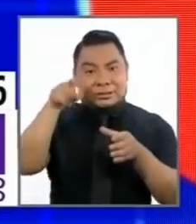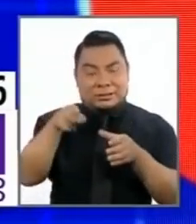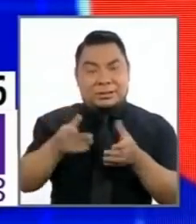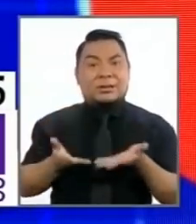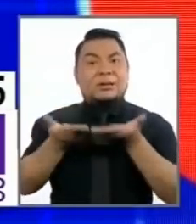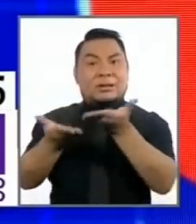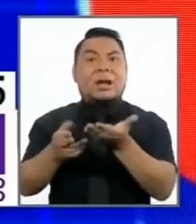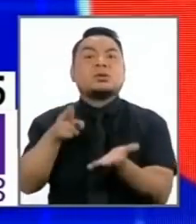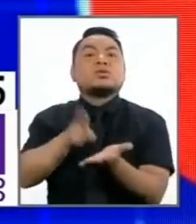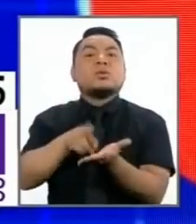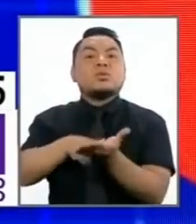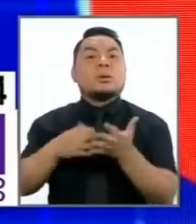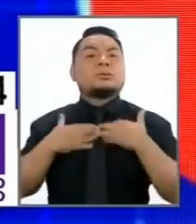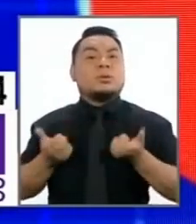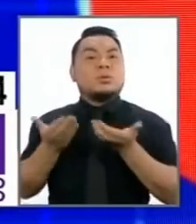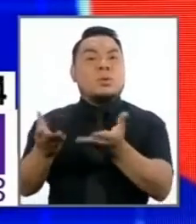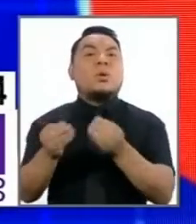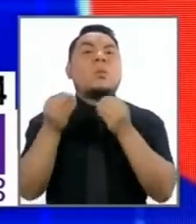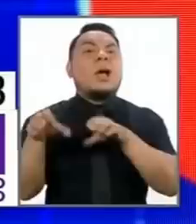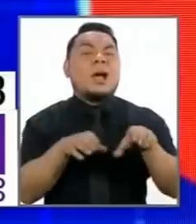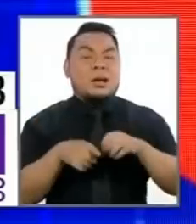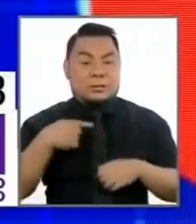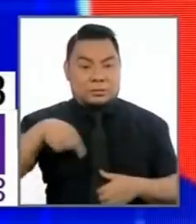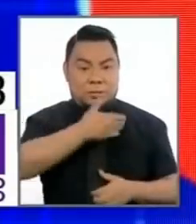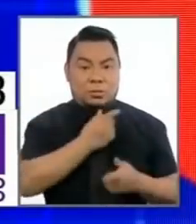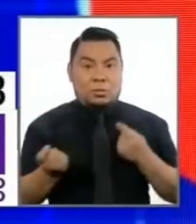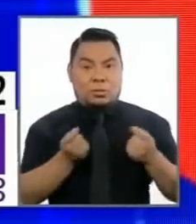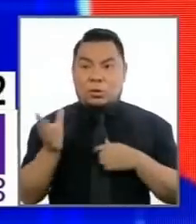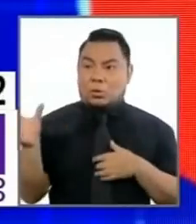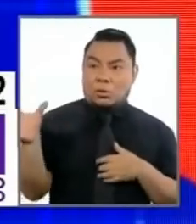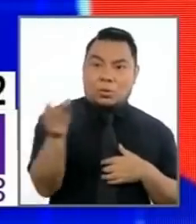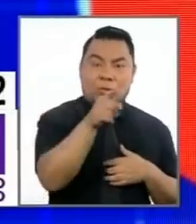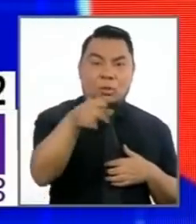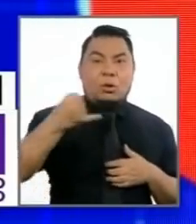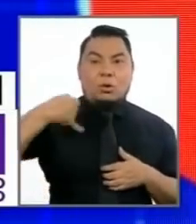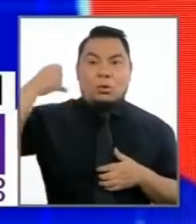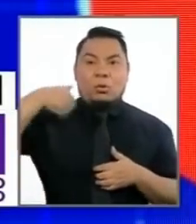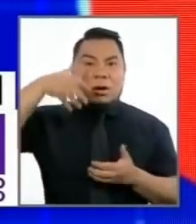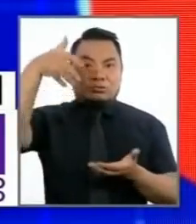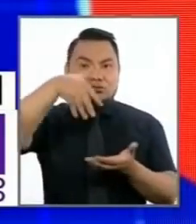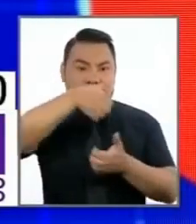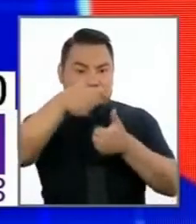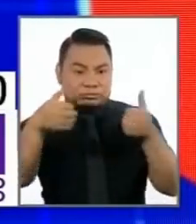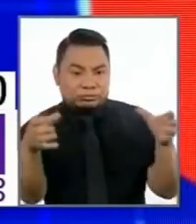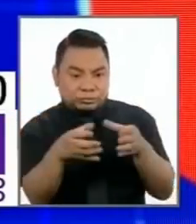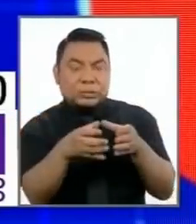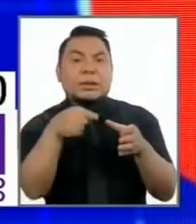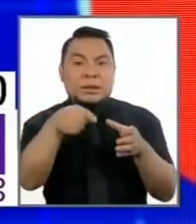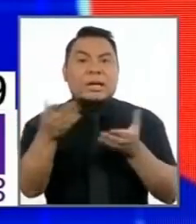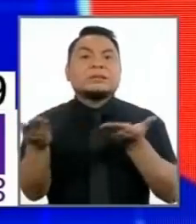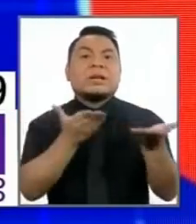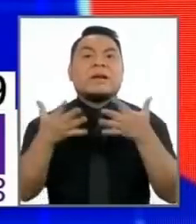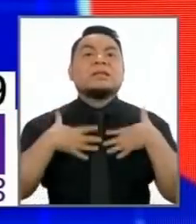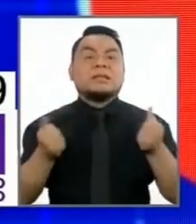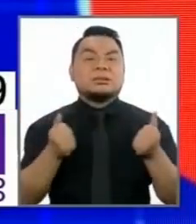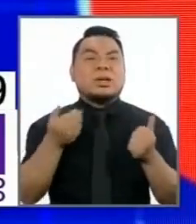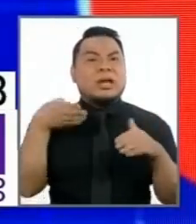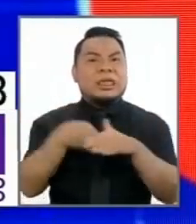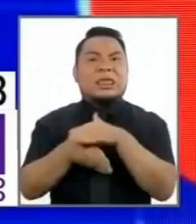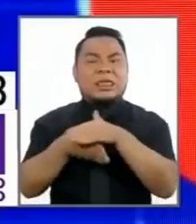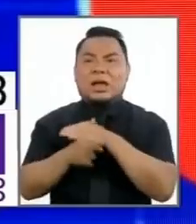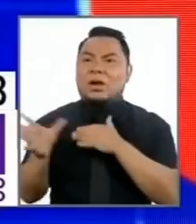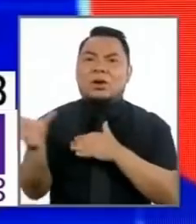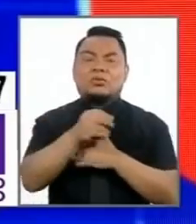salud ¿cómo lo vamos a hacer? en nuestro gobierno todos ellos todos esos jóvenes van a poder acceder a los servicios de salud de todo el